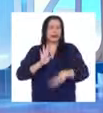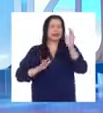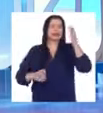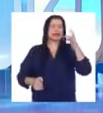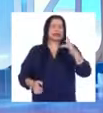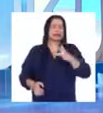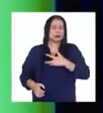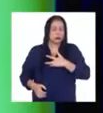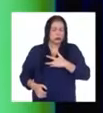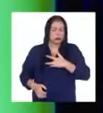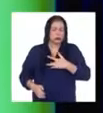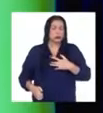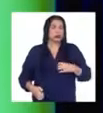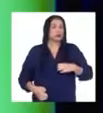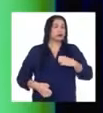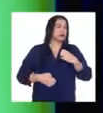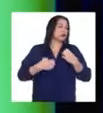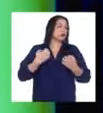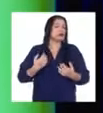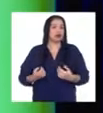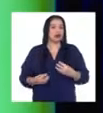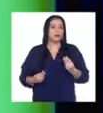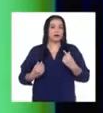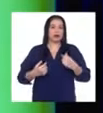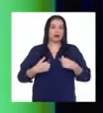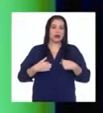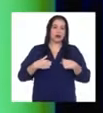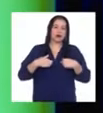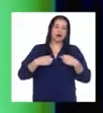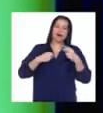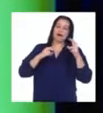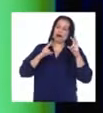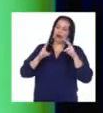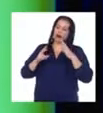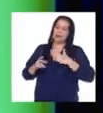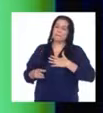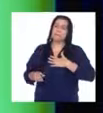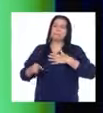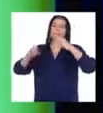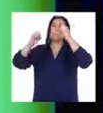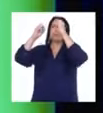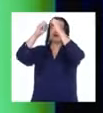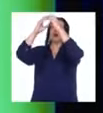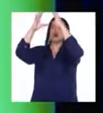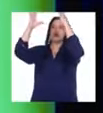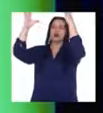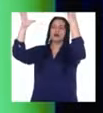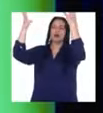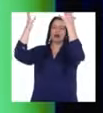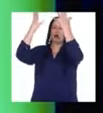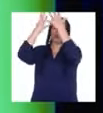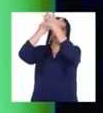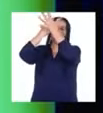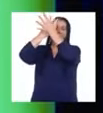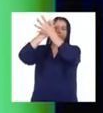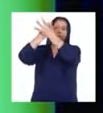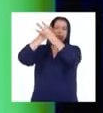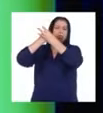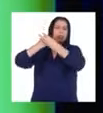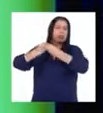dolor emocional. Veía cómo mis sueños se iban cayendo poco a poco.